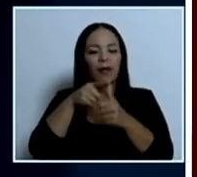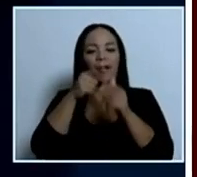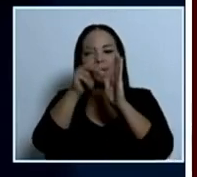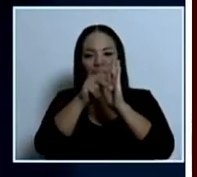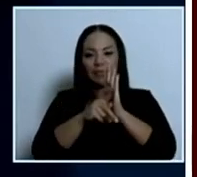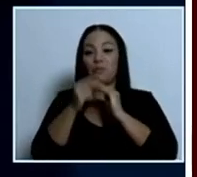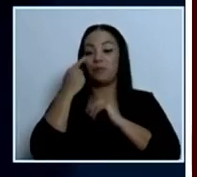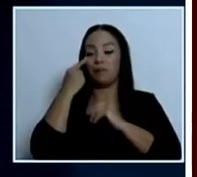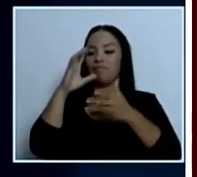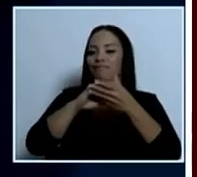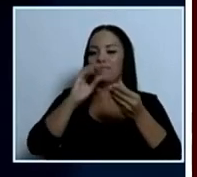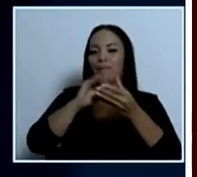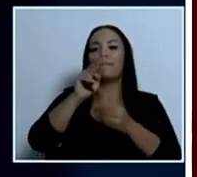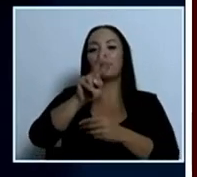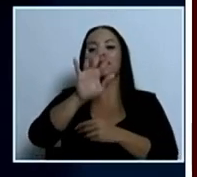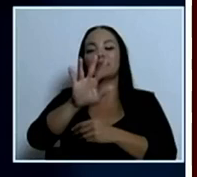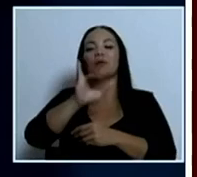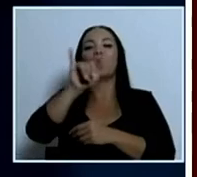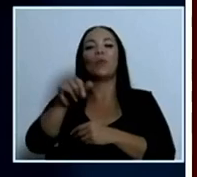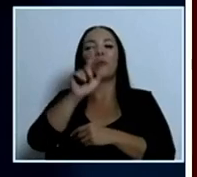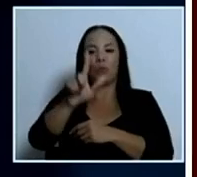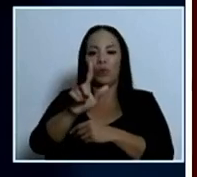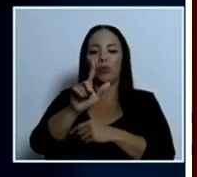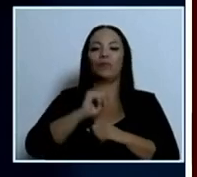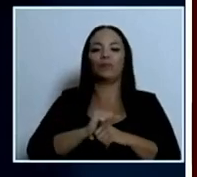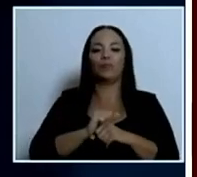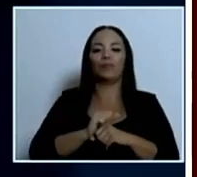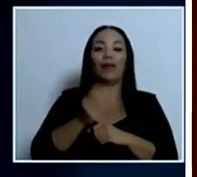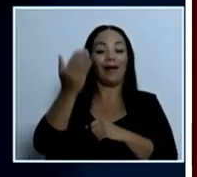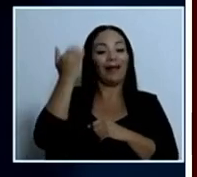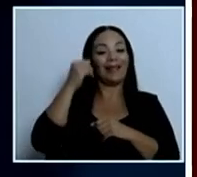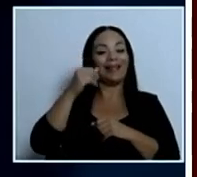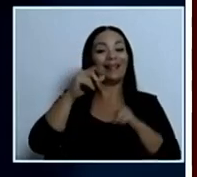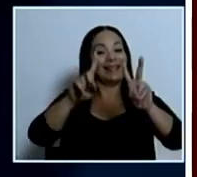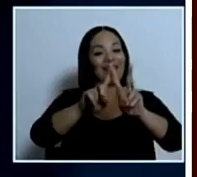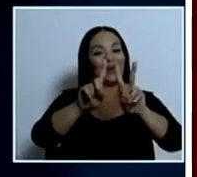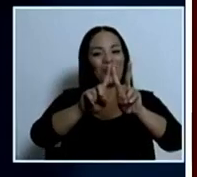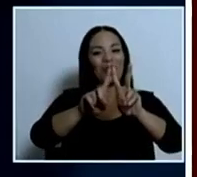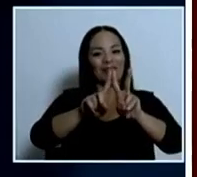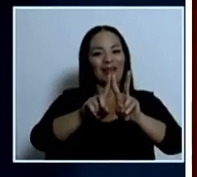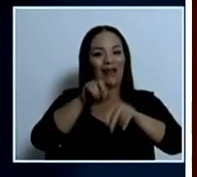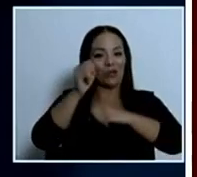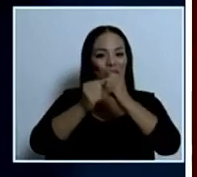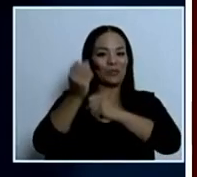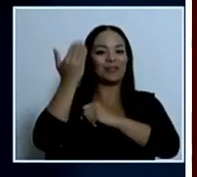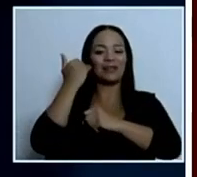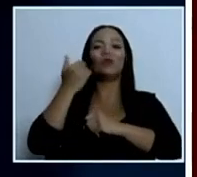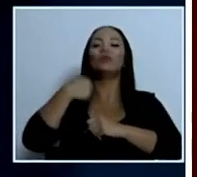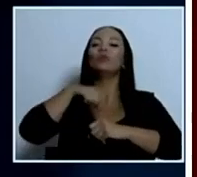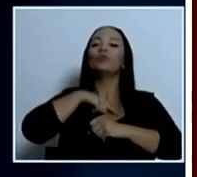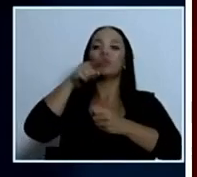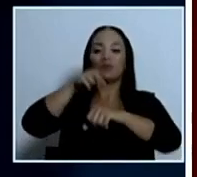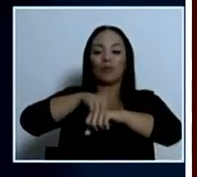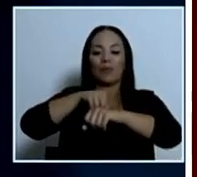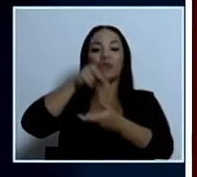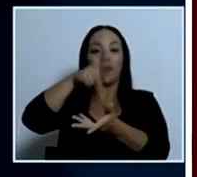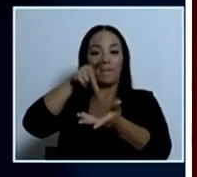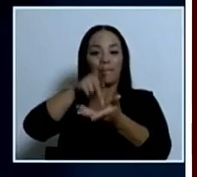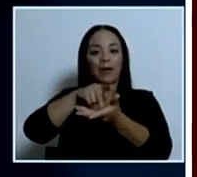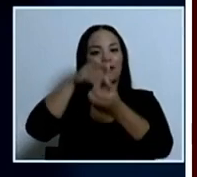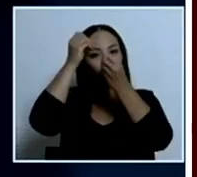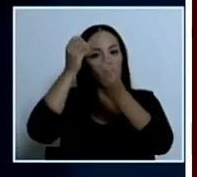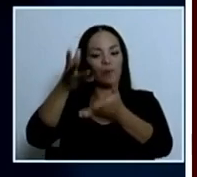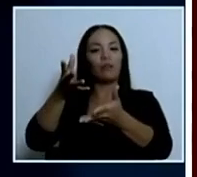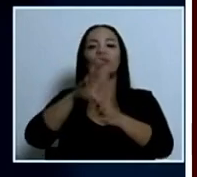julio, en el Consejo de Gobierno en Nicoya, le dijimos desde el Parque de Nicoya, a las